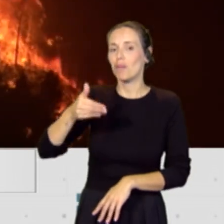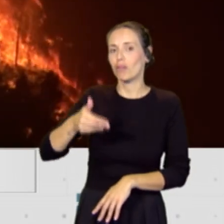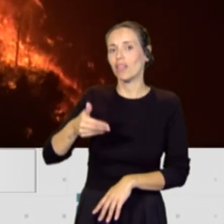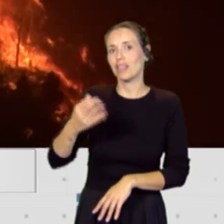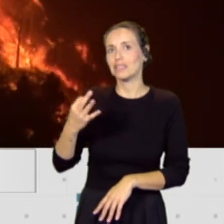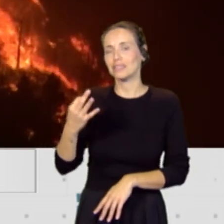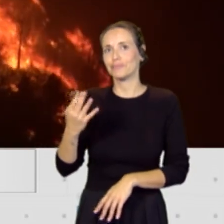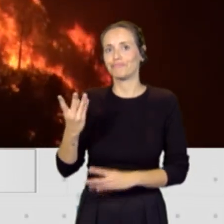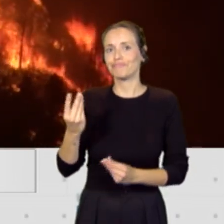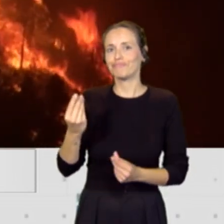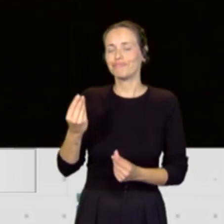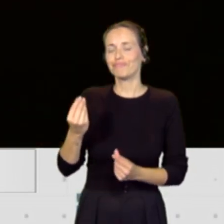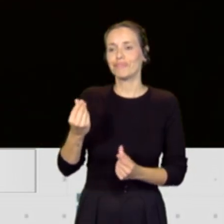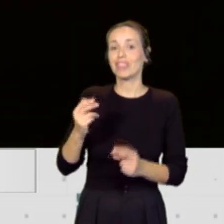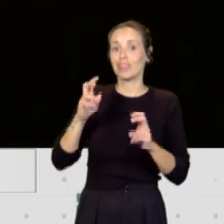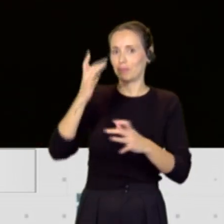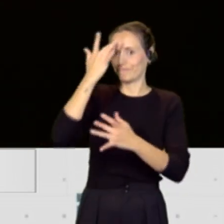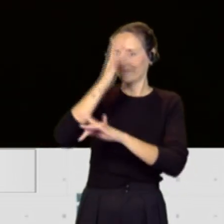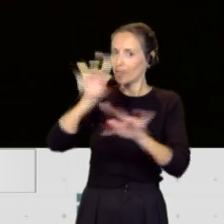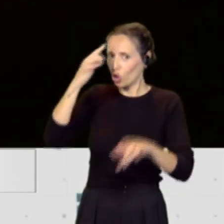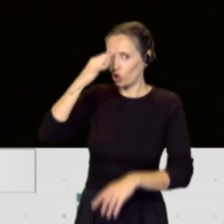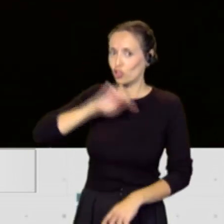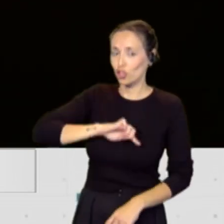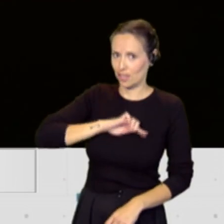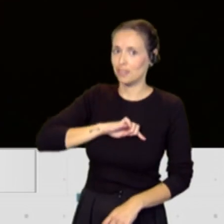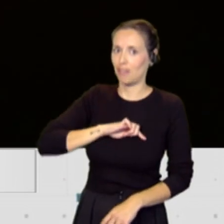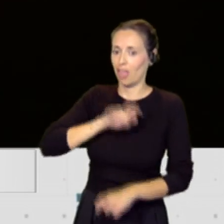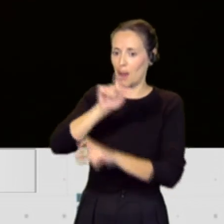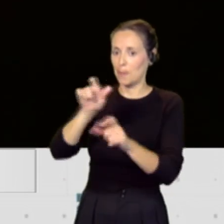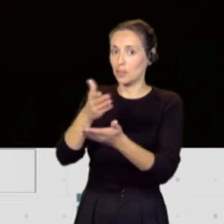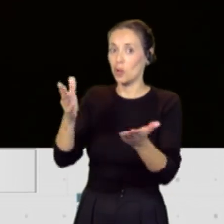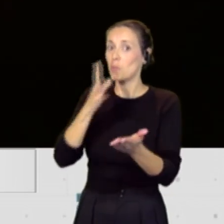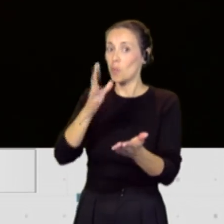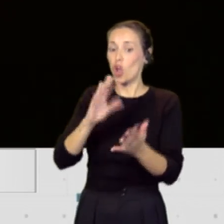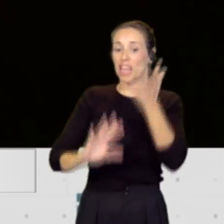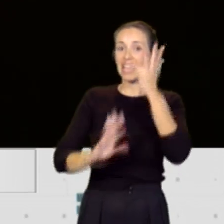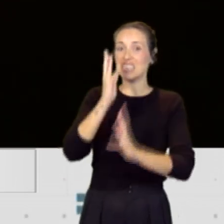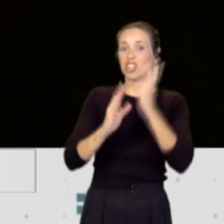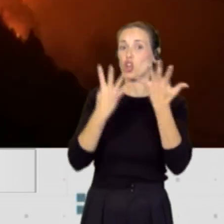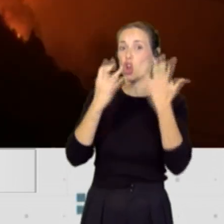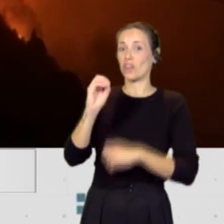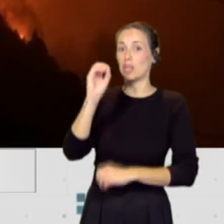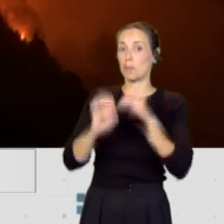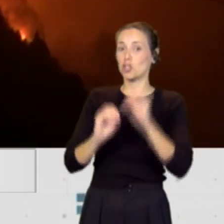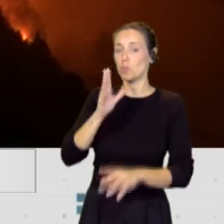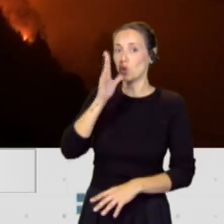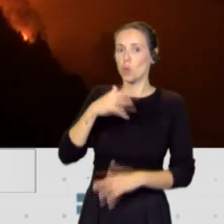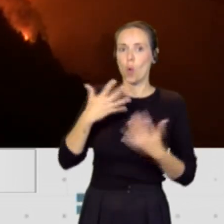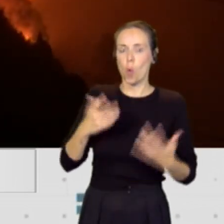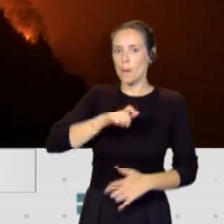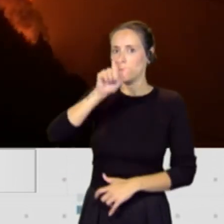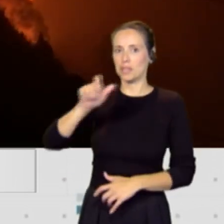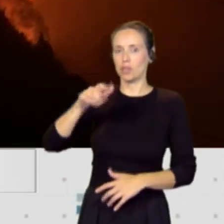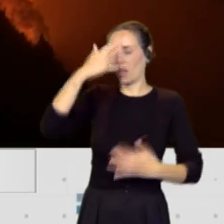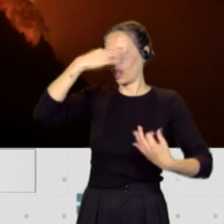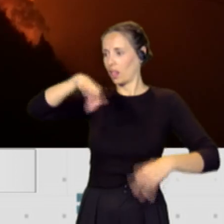sobre todo de conciencia, y que el 90% de los incendios son por descuido. El factor humano está